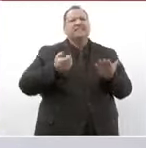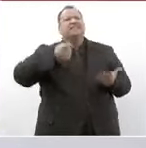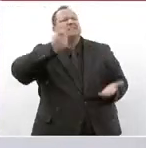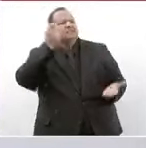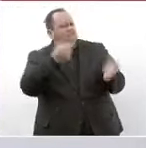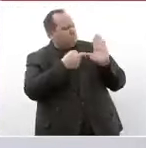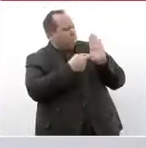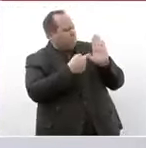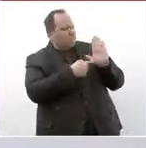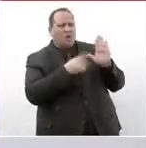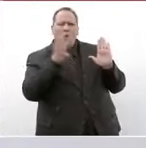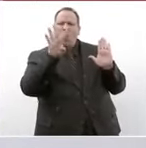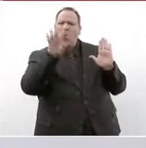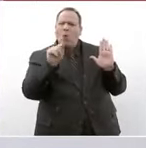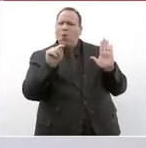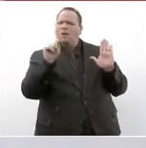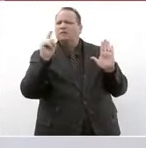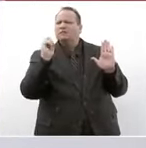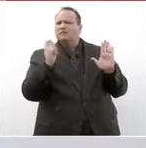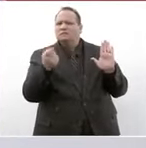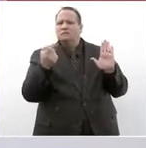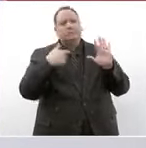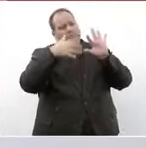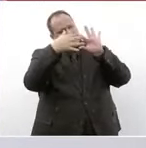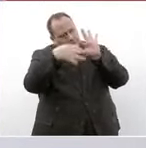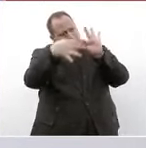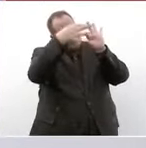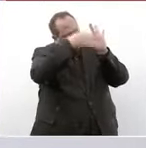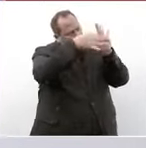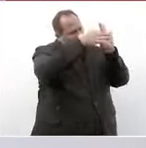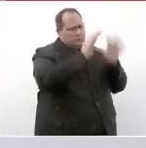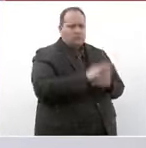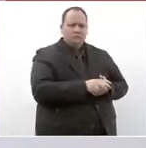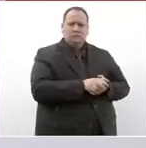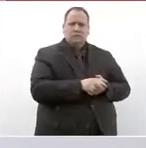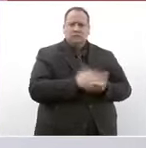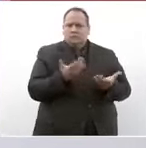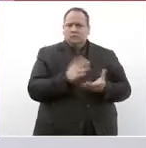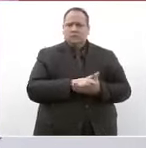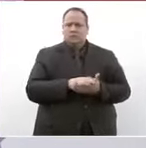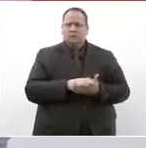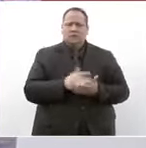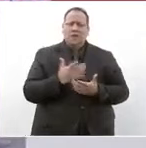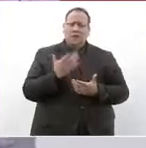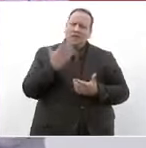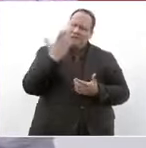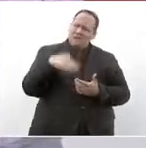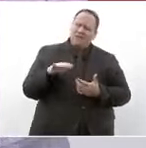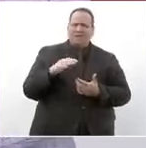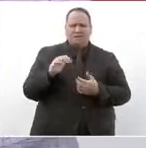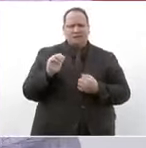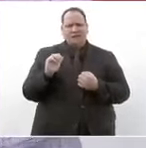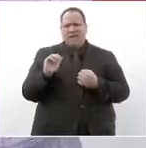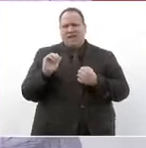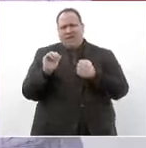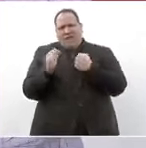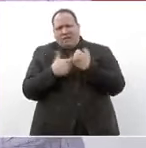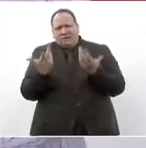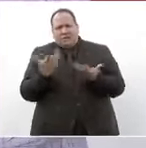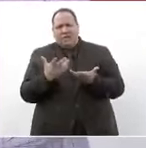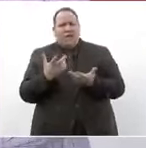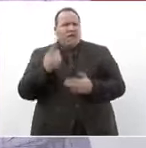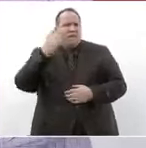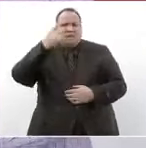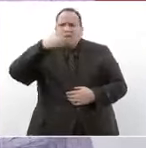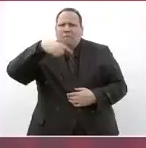la cuarta transformación en algo que es muy